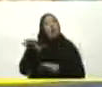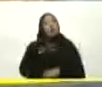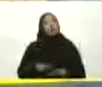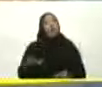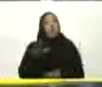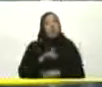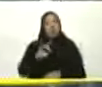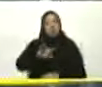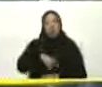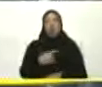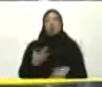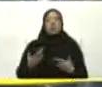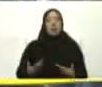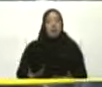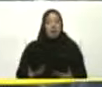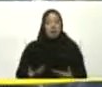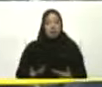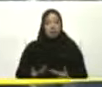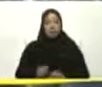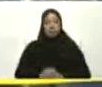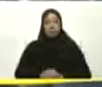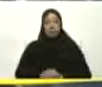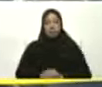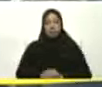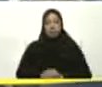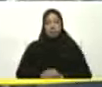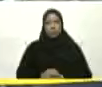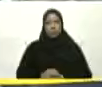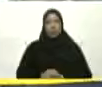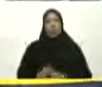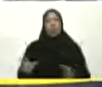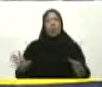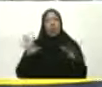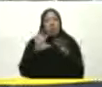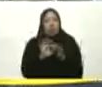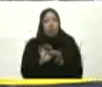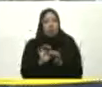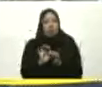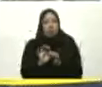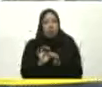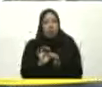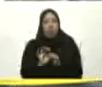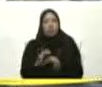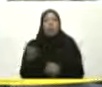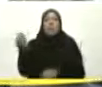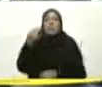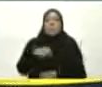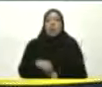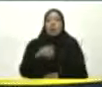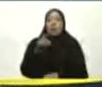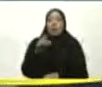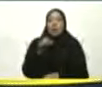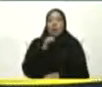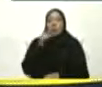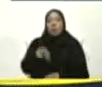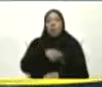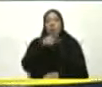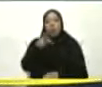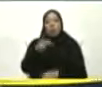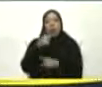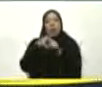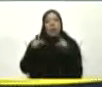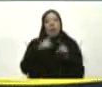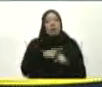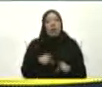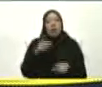eso En las universidades Así tenemos que unirnos Más allá de banderías Diferencias Diferencias